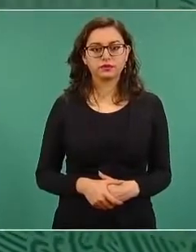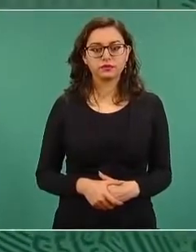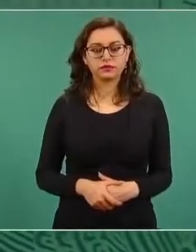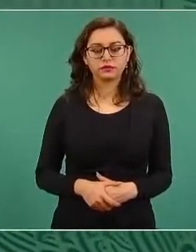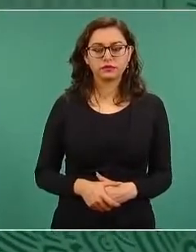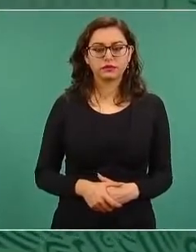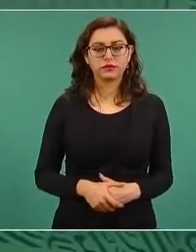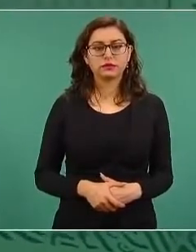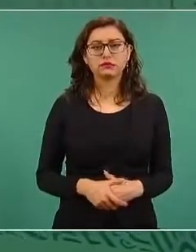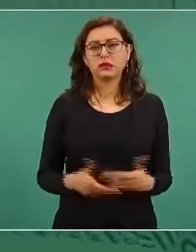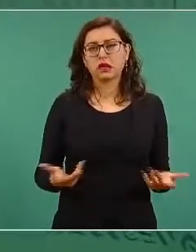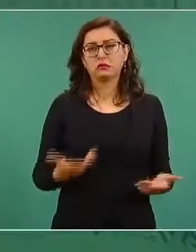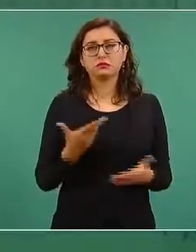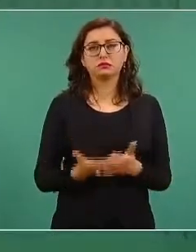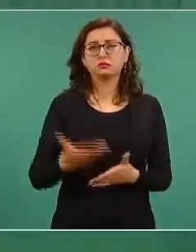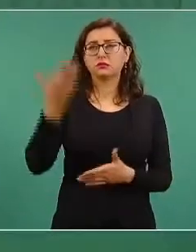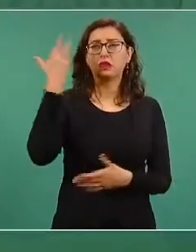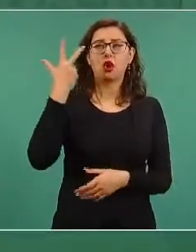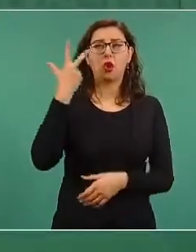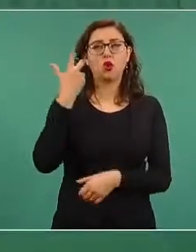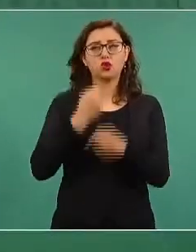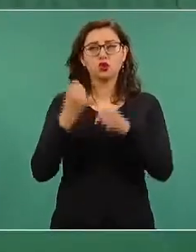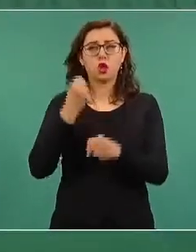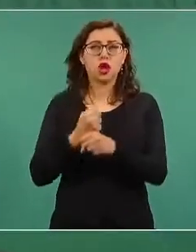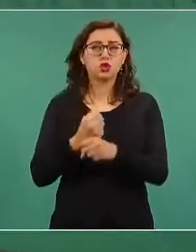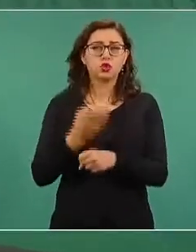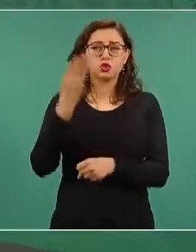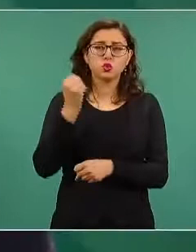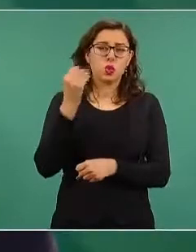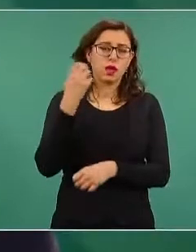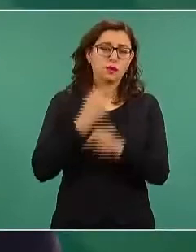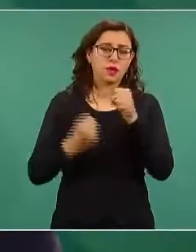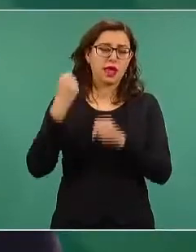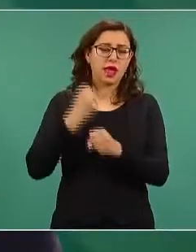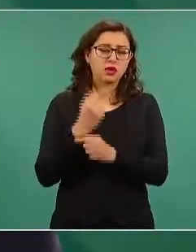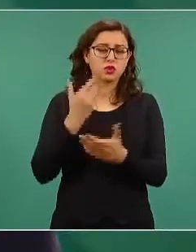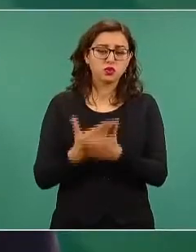desde hace ocho, nueve años. Hoy les voy a dar